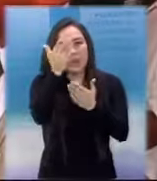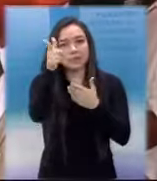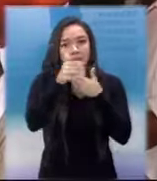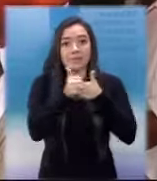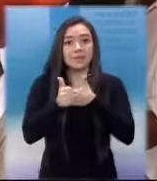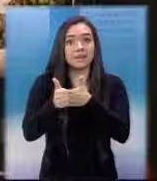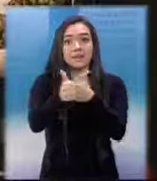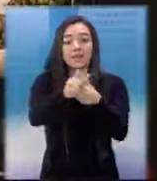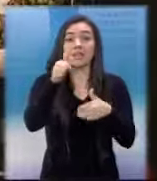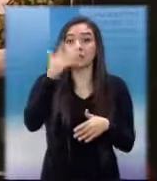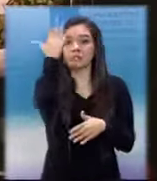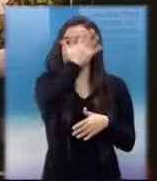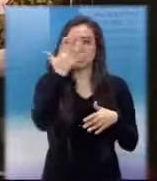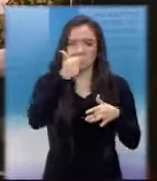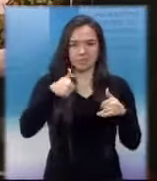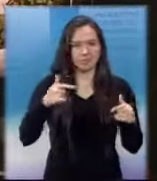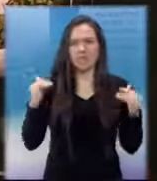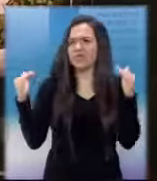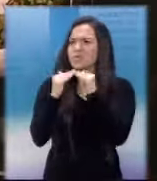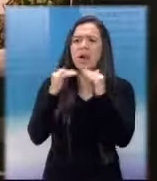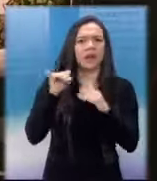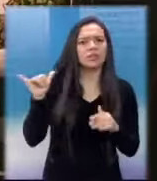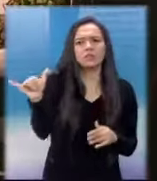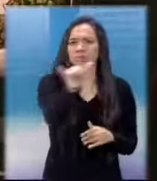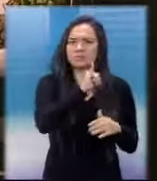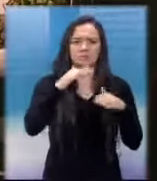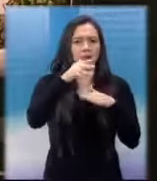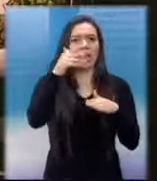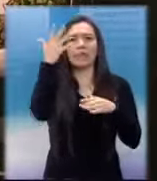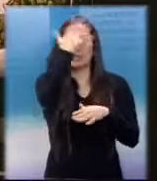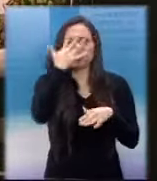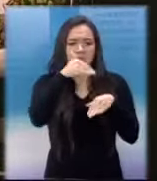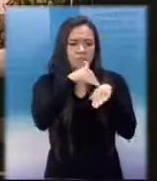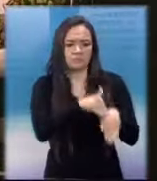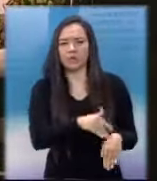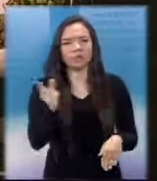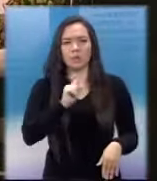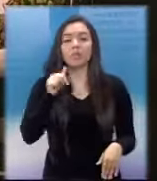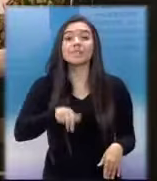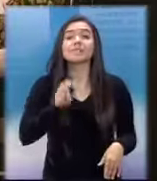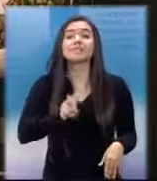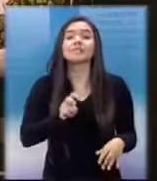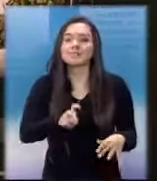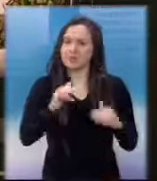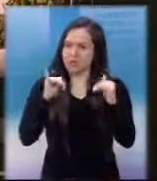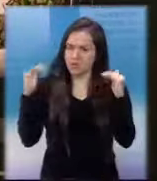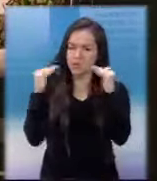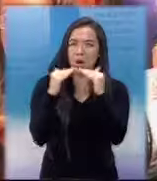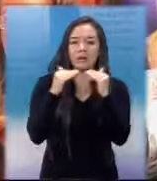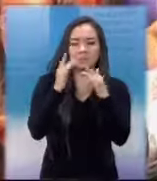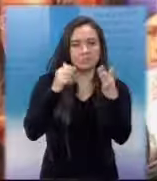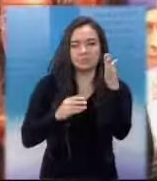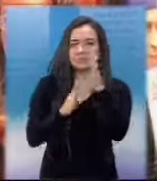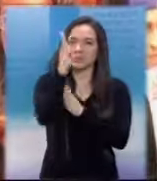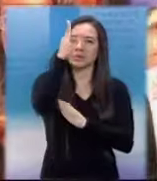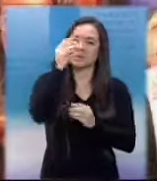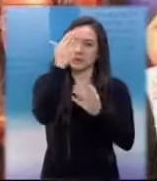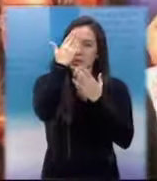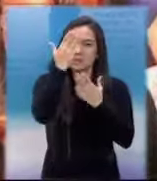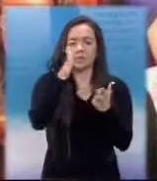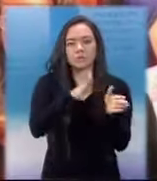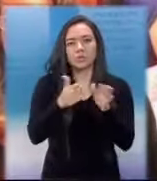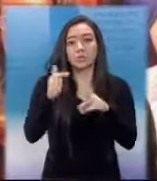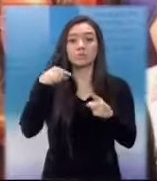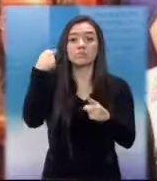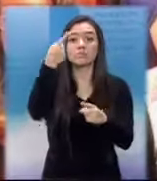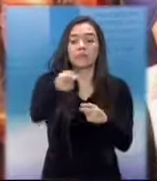que supo trascender razas y credos. El gobierno sudafricano decretó 10 días de duelo que culminarán el próximo 15 de